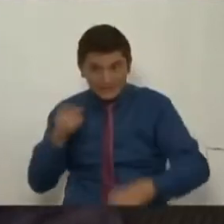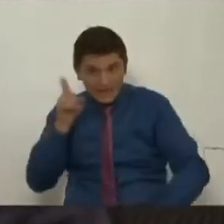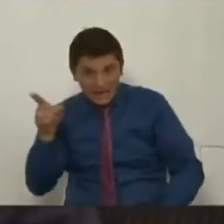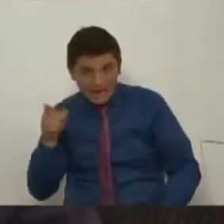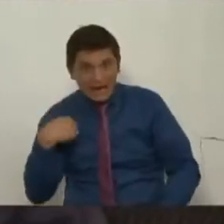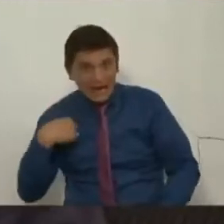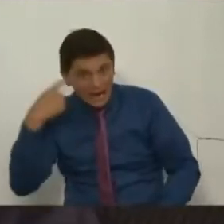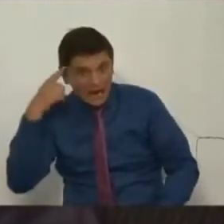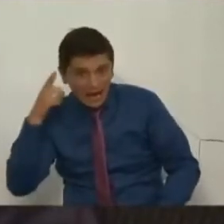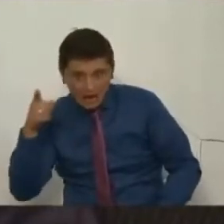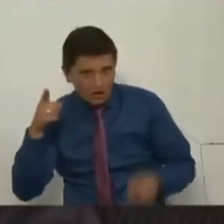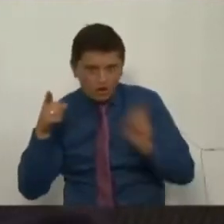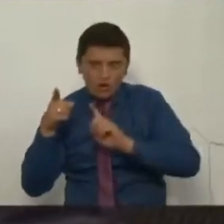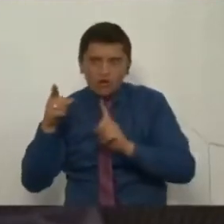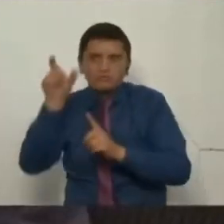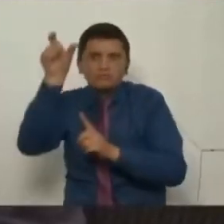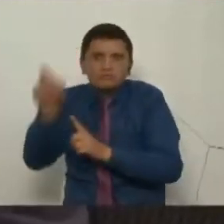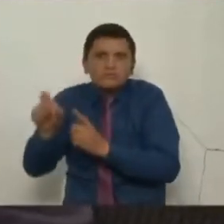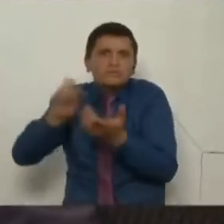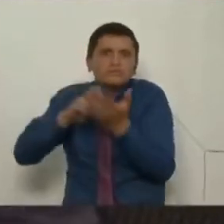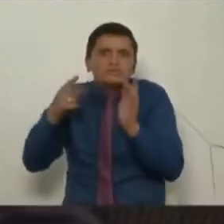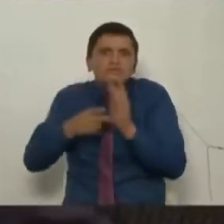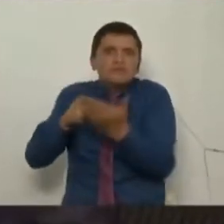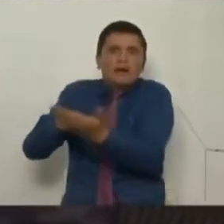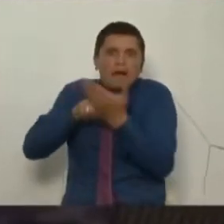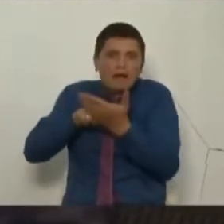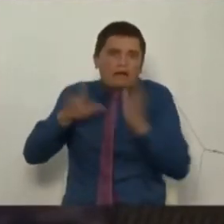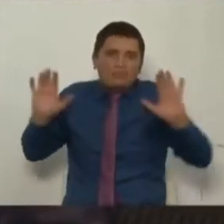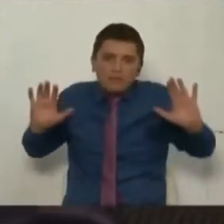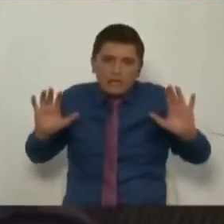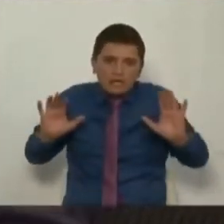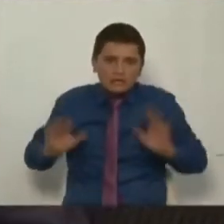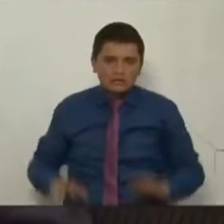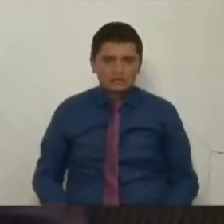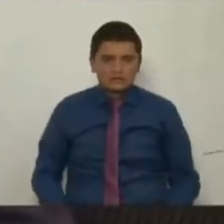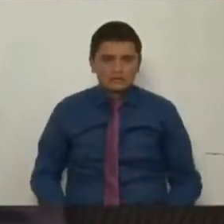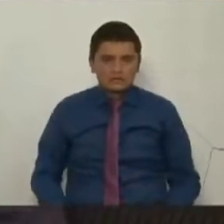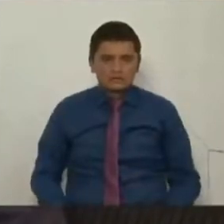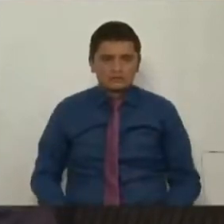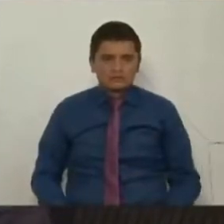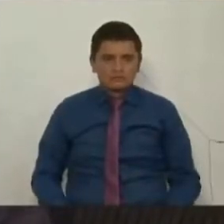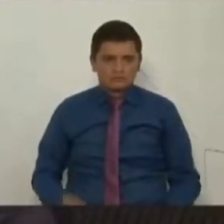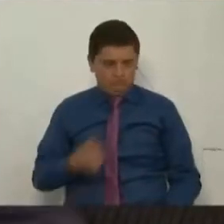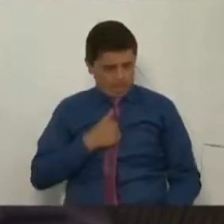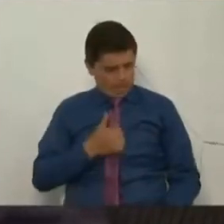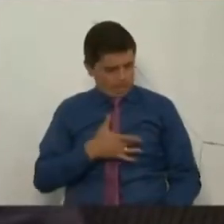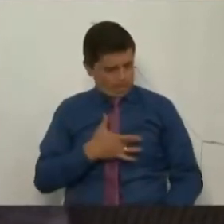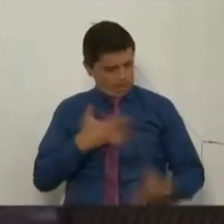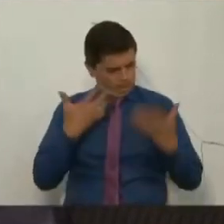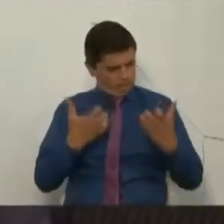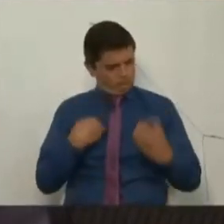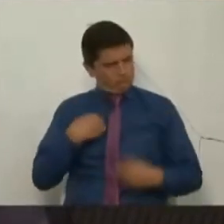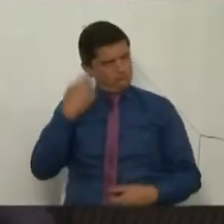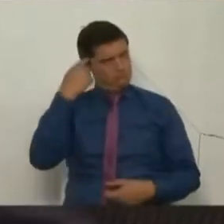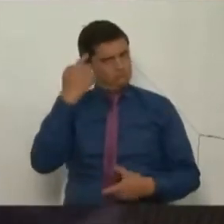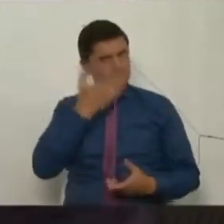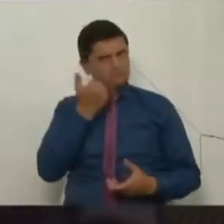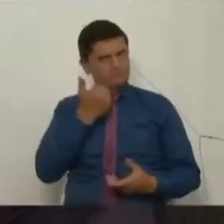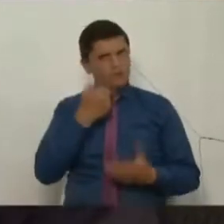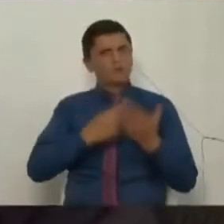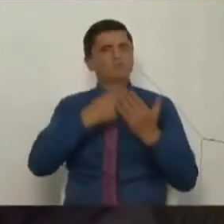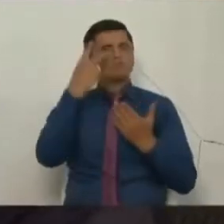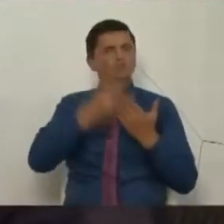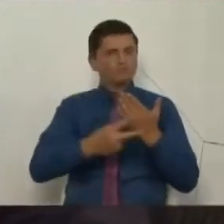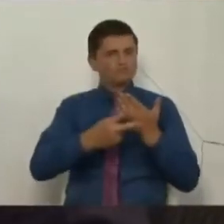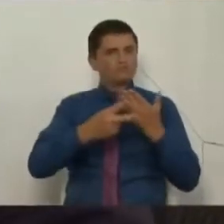lo que él significa. Y yo, por ejemplo, quisiera comenzar a pensar en un proyecto de ley, y